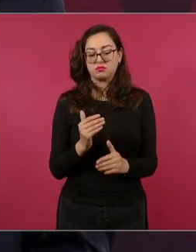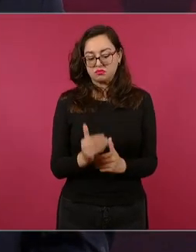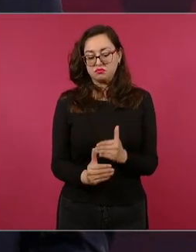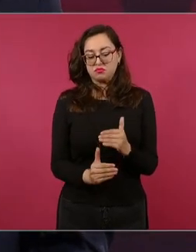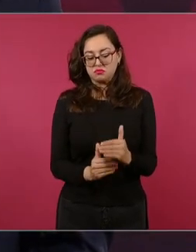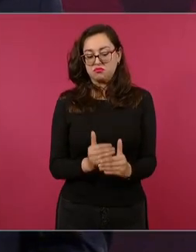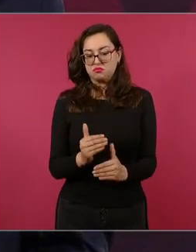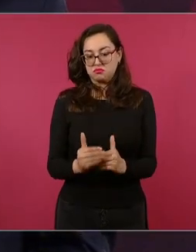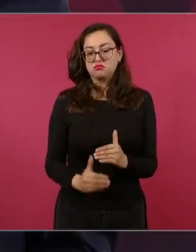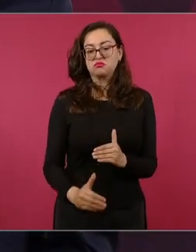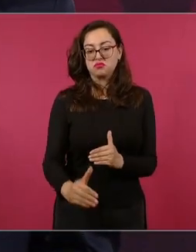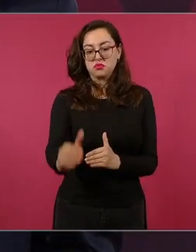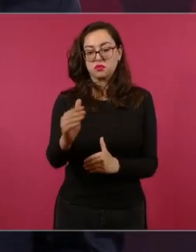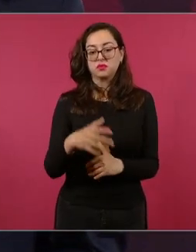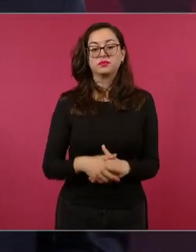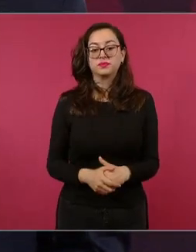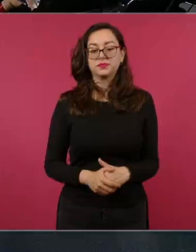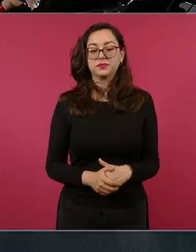que se está viviendo ahora